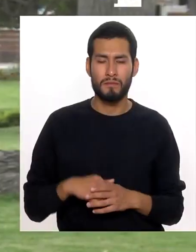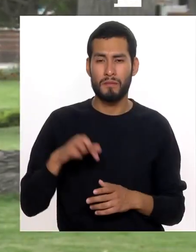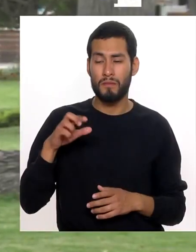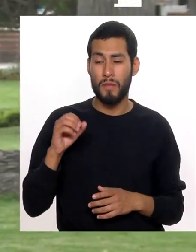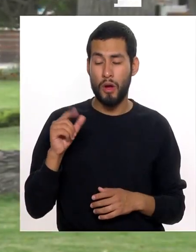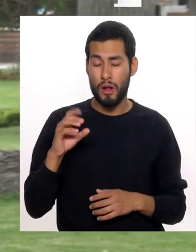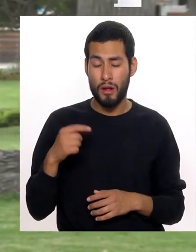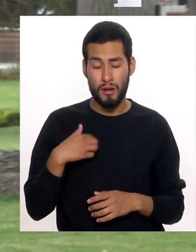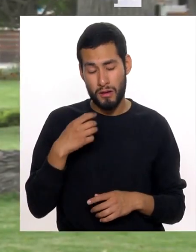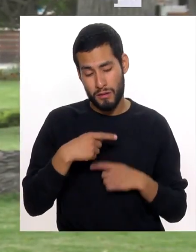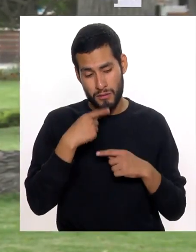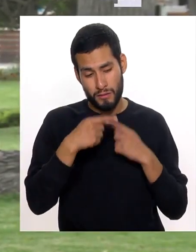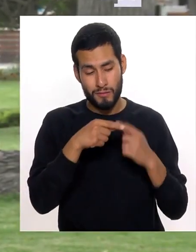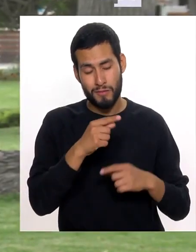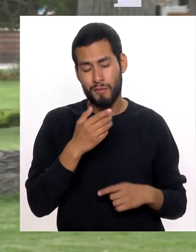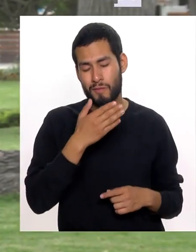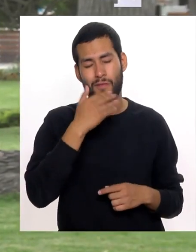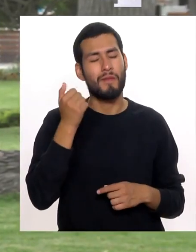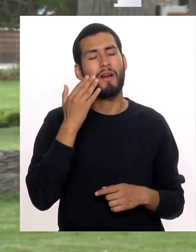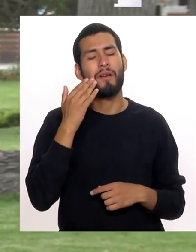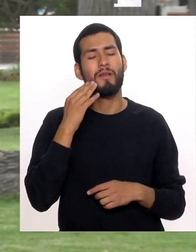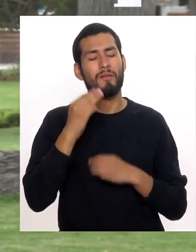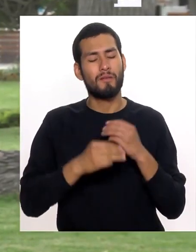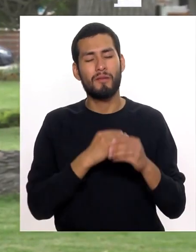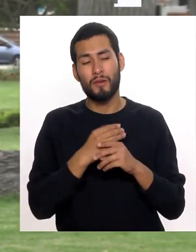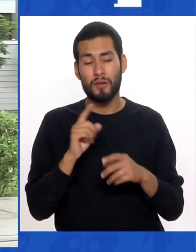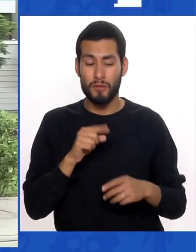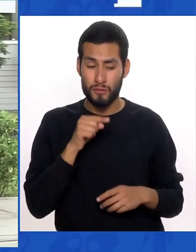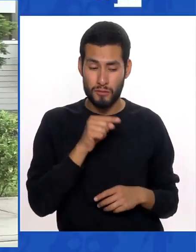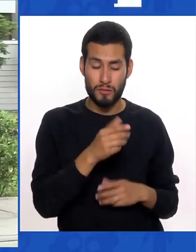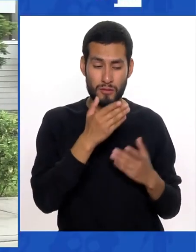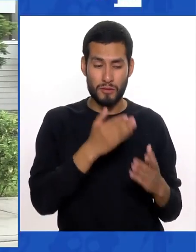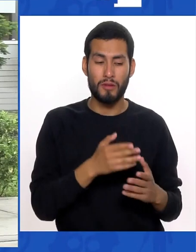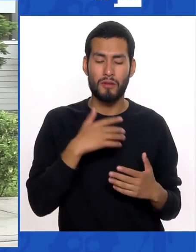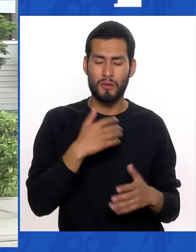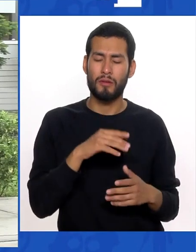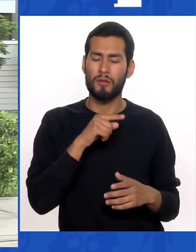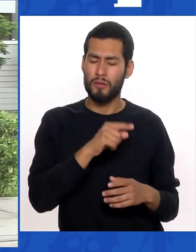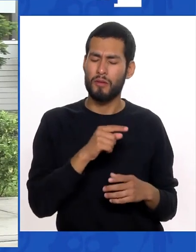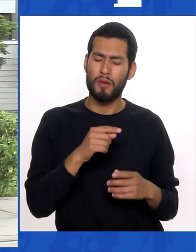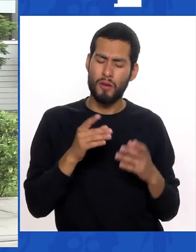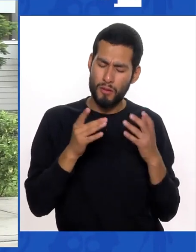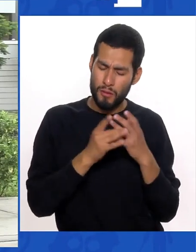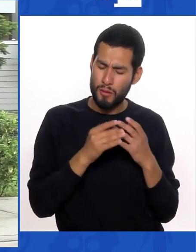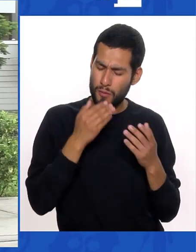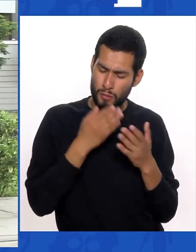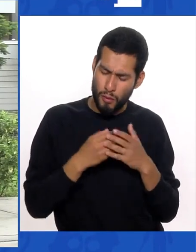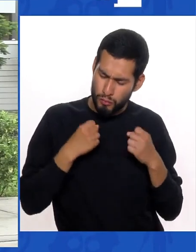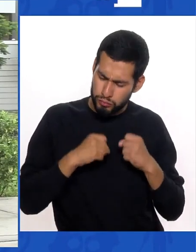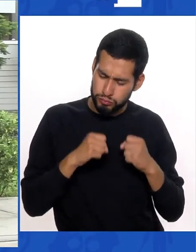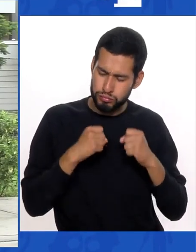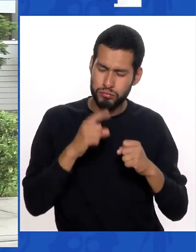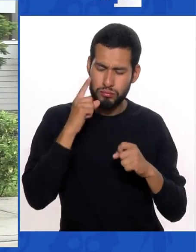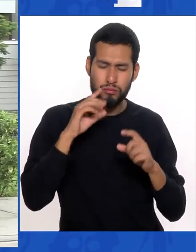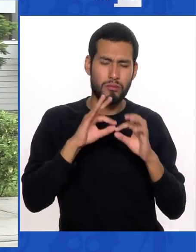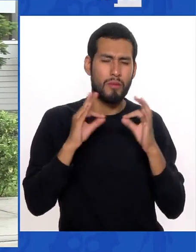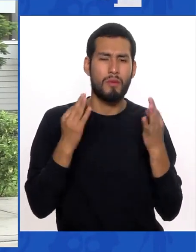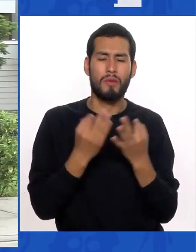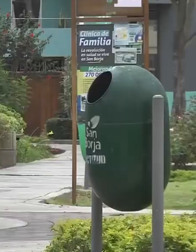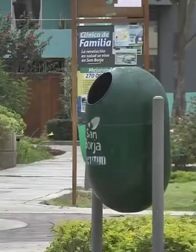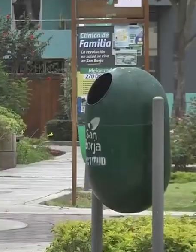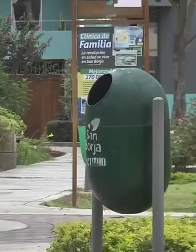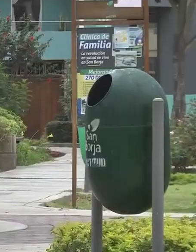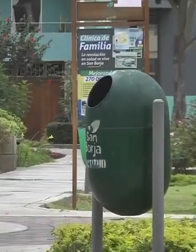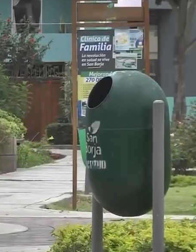Paola Quiero decirte Que no solamente Eres la mejor madre En el mundo Sino sos Una esposa Espectacular Que dejas todo Por tu